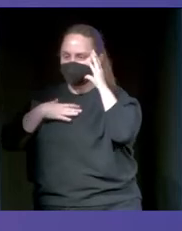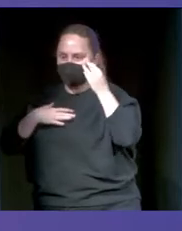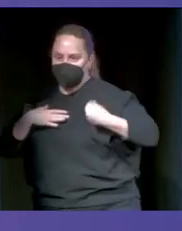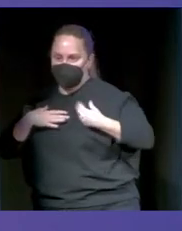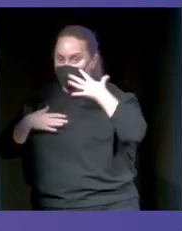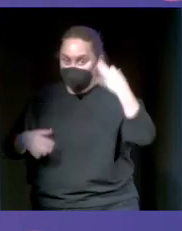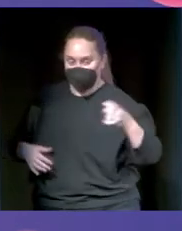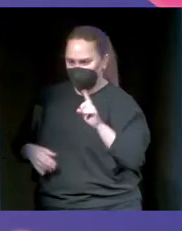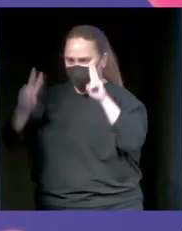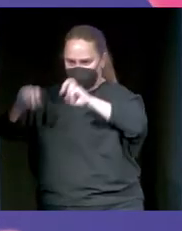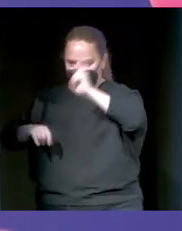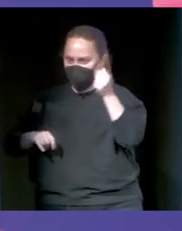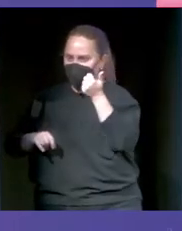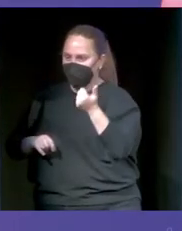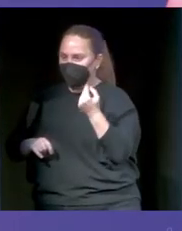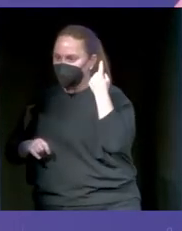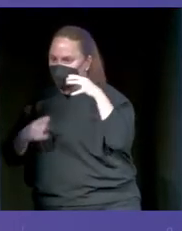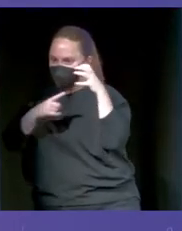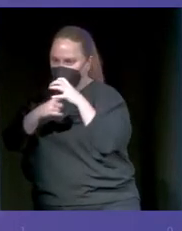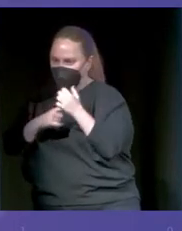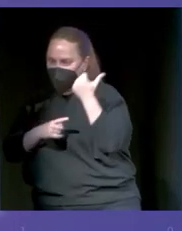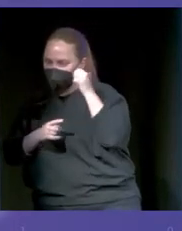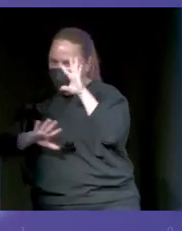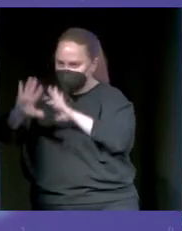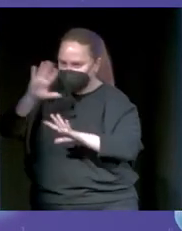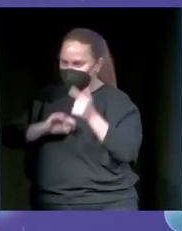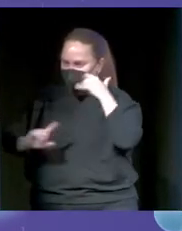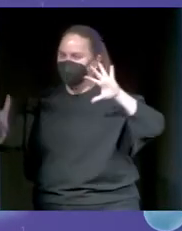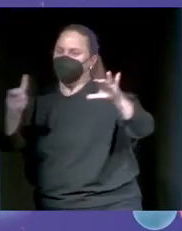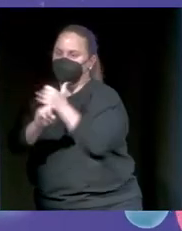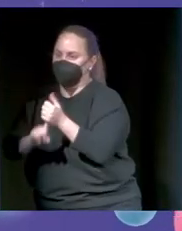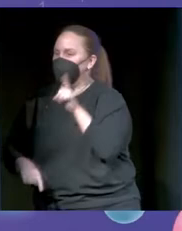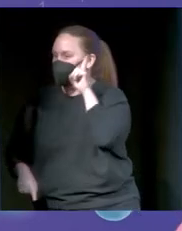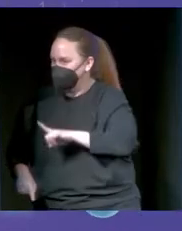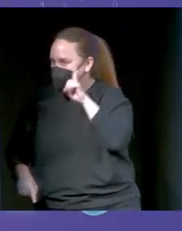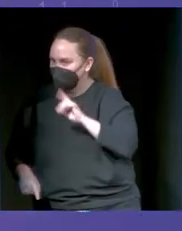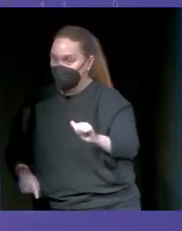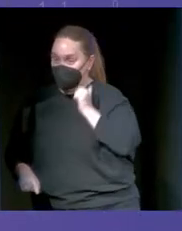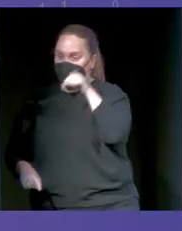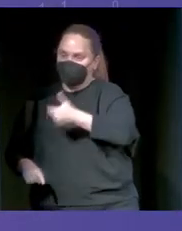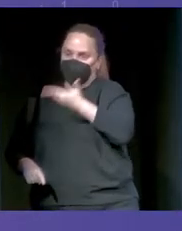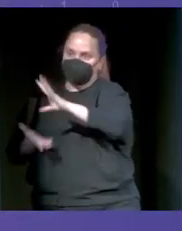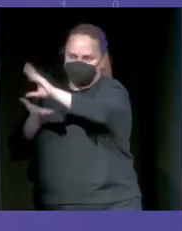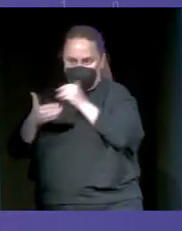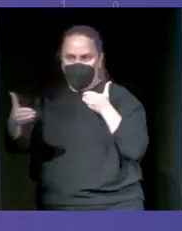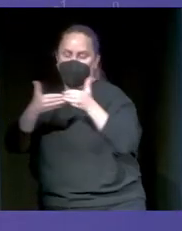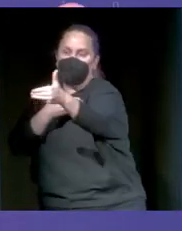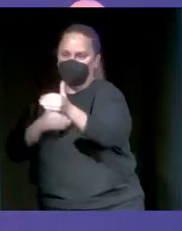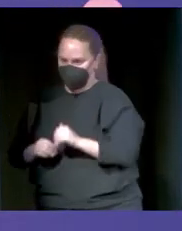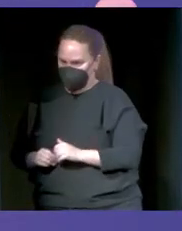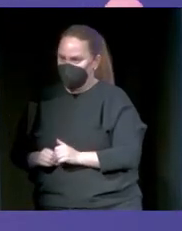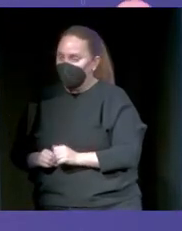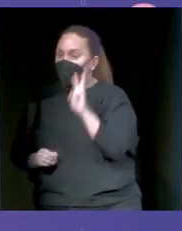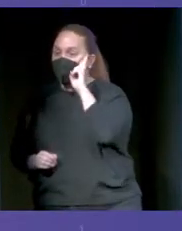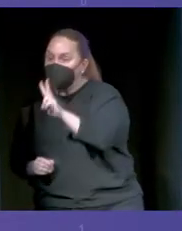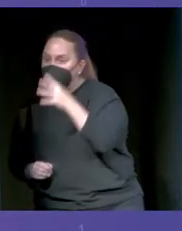temas más específicos de sombras. Pero es muy importante como un ejemplo de lo que está por venir. No vamos a poder creernos lo que